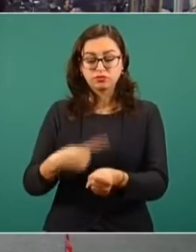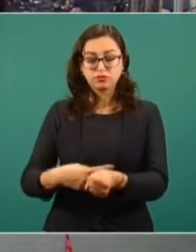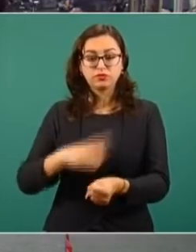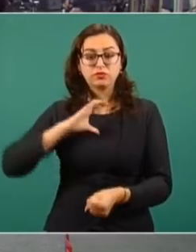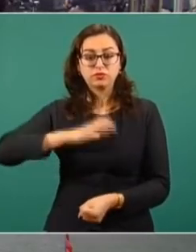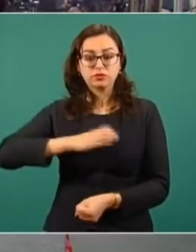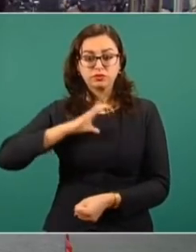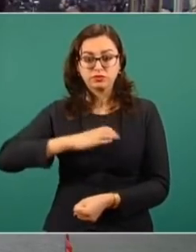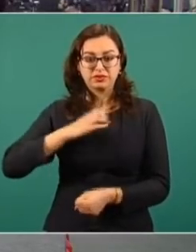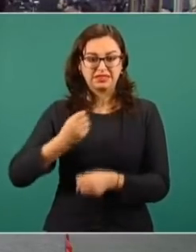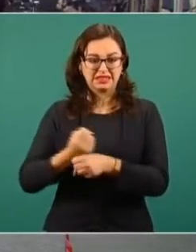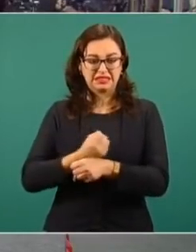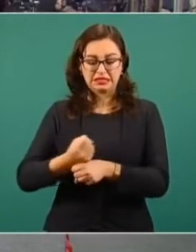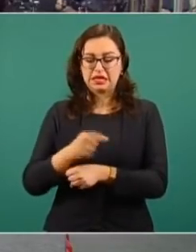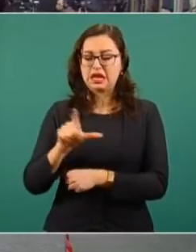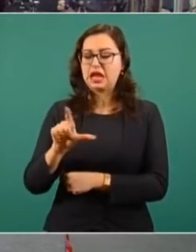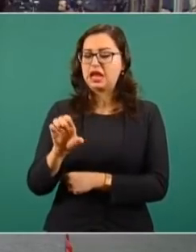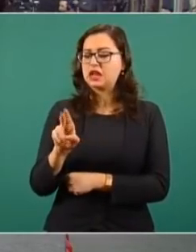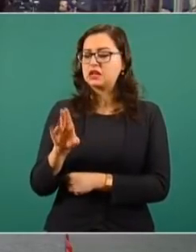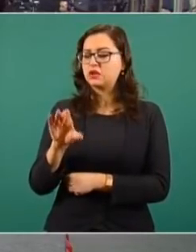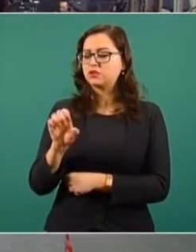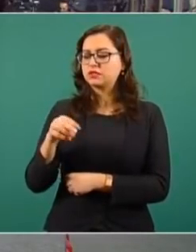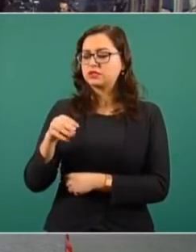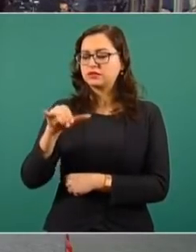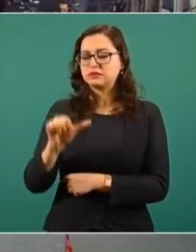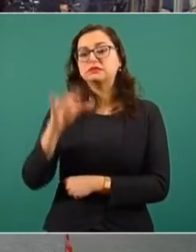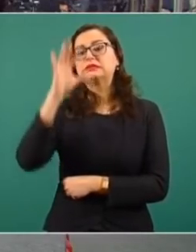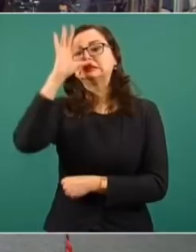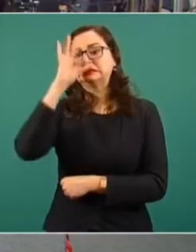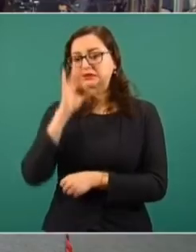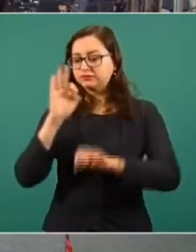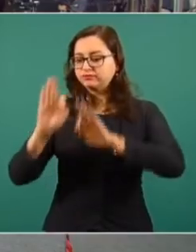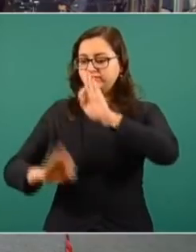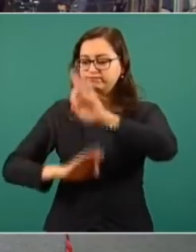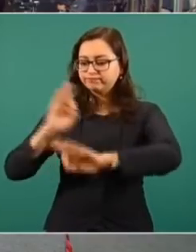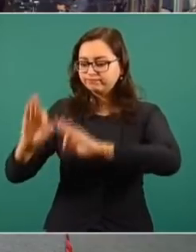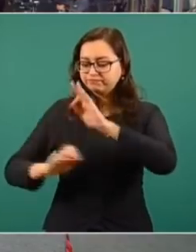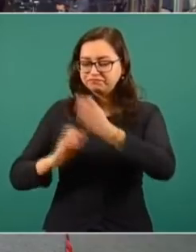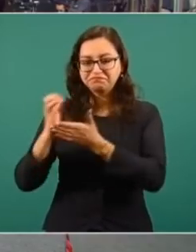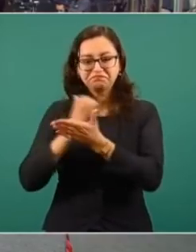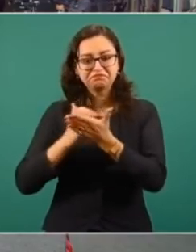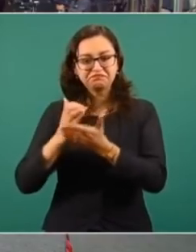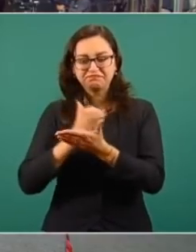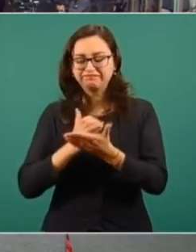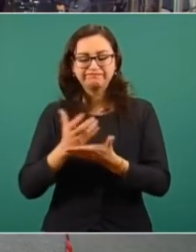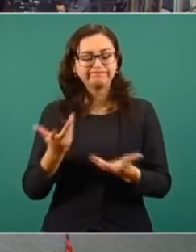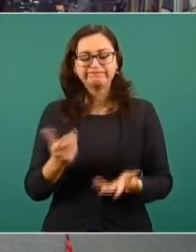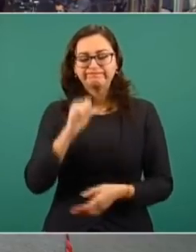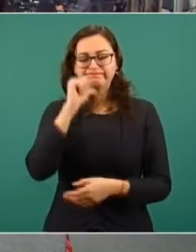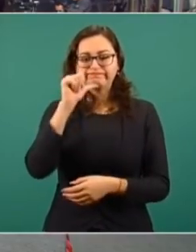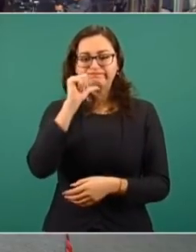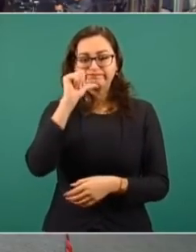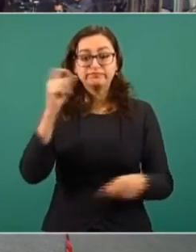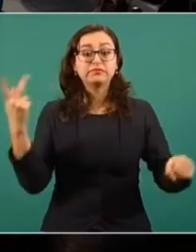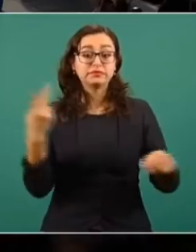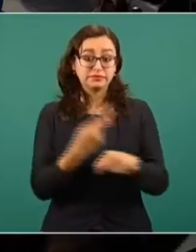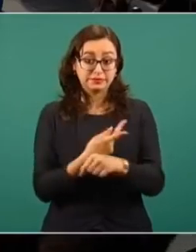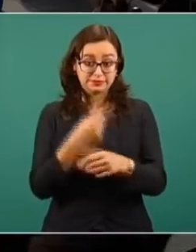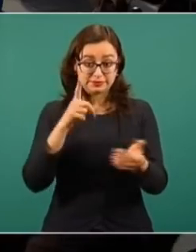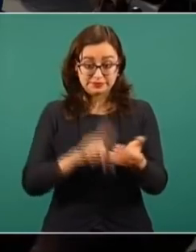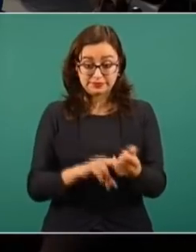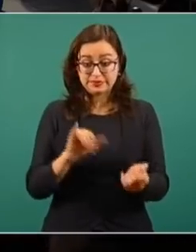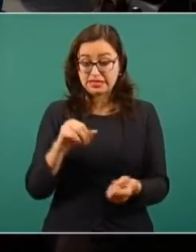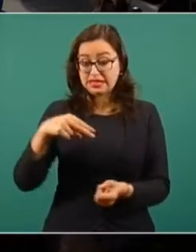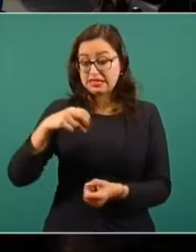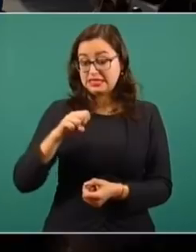atendida correctamente. La pregunta es por el tema de Insabi, del sistema de salud, ya